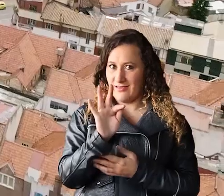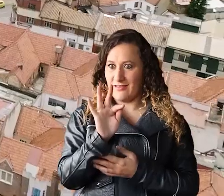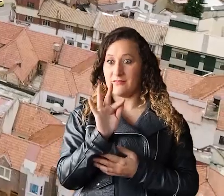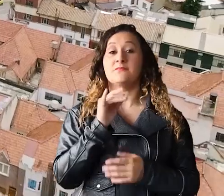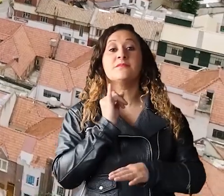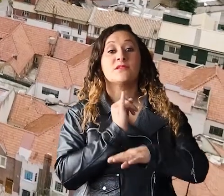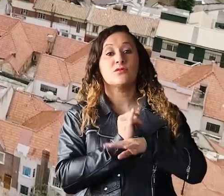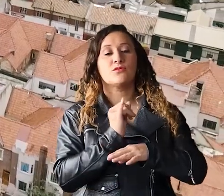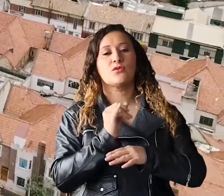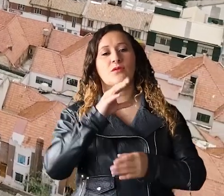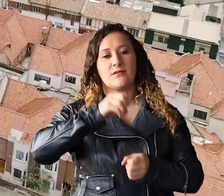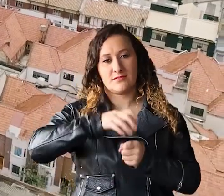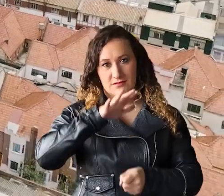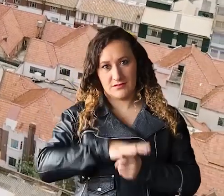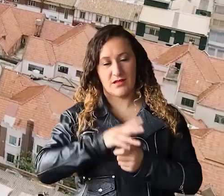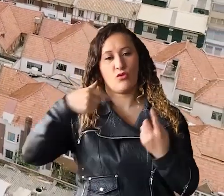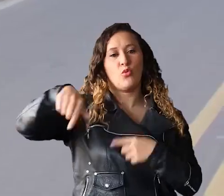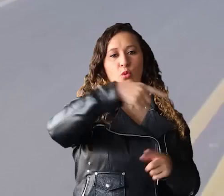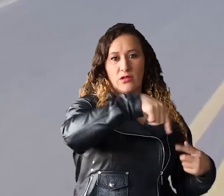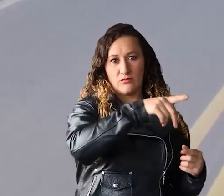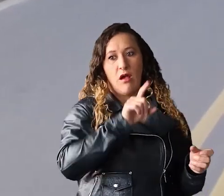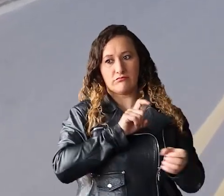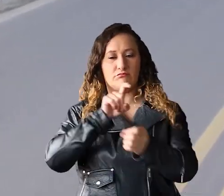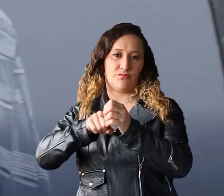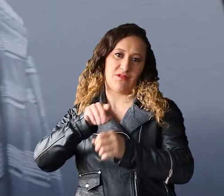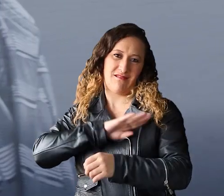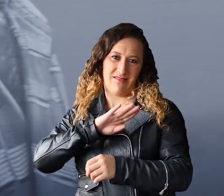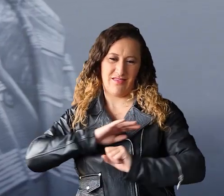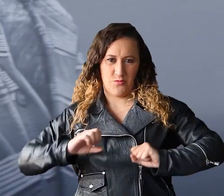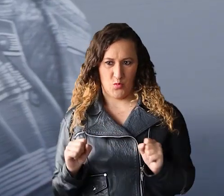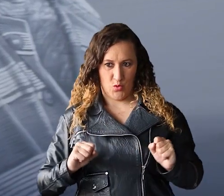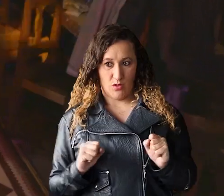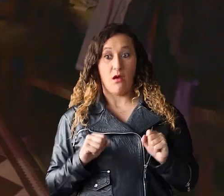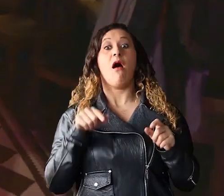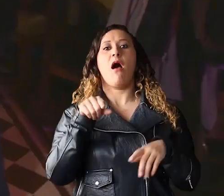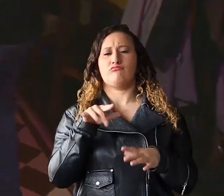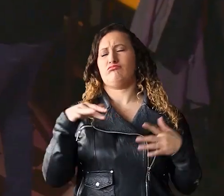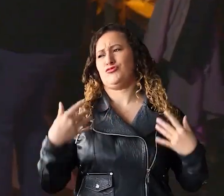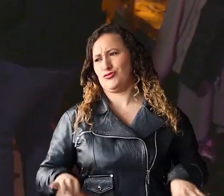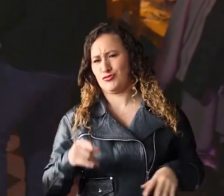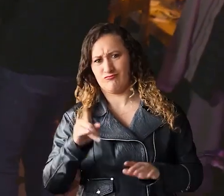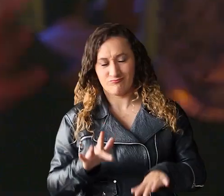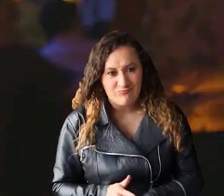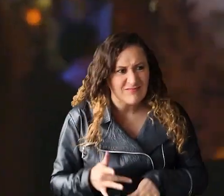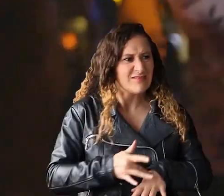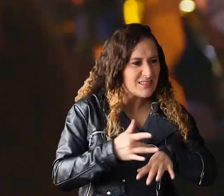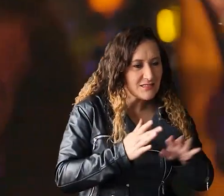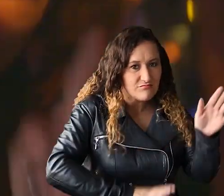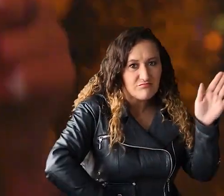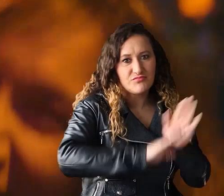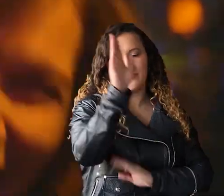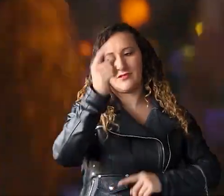adscrita a la Secretaría de Desarrollo Económico de la Alcaldía de Bogotá, es el encargado de impulsar el desarrollo económico de la